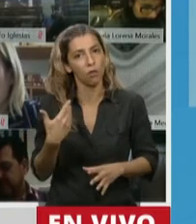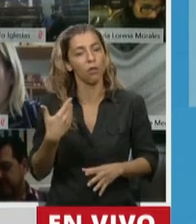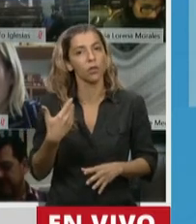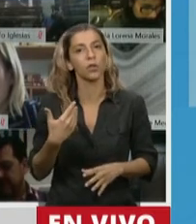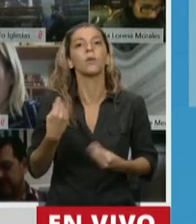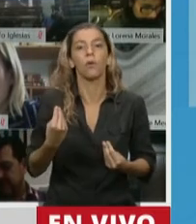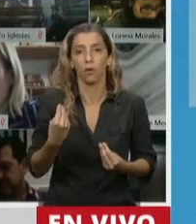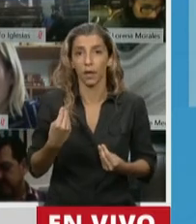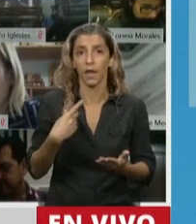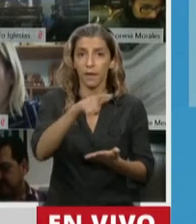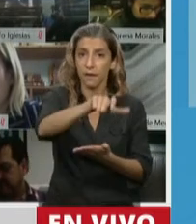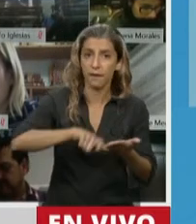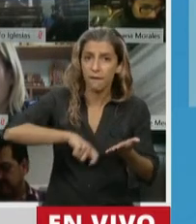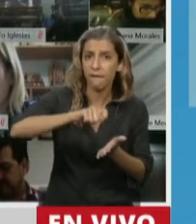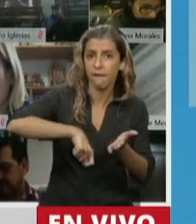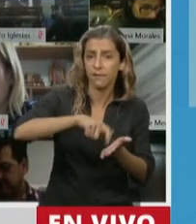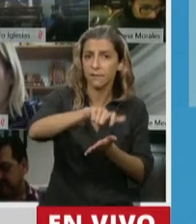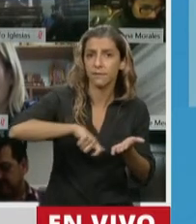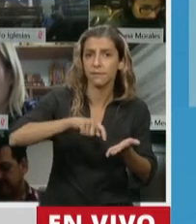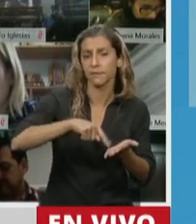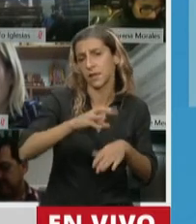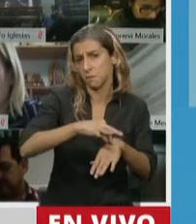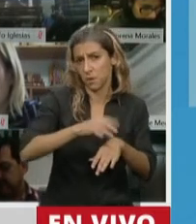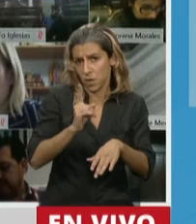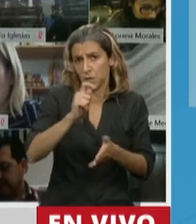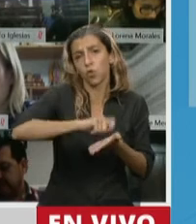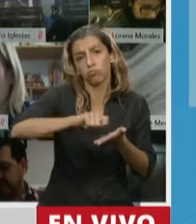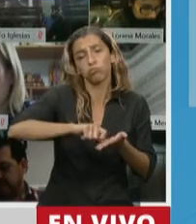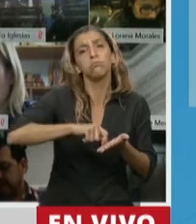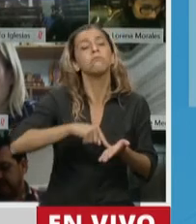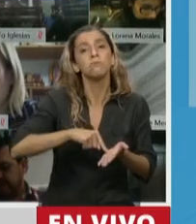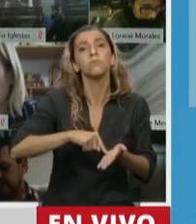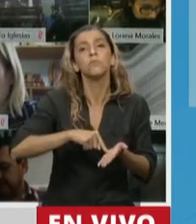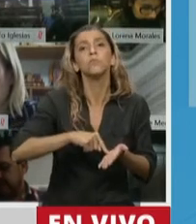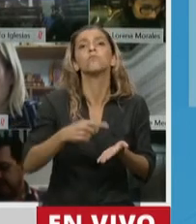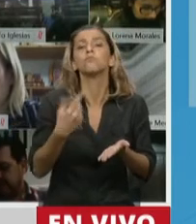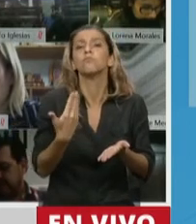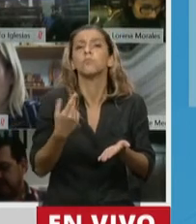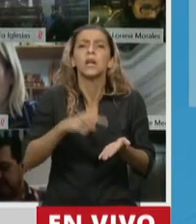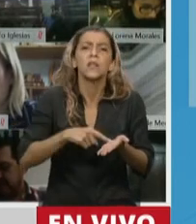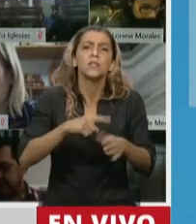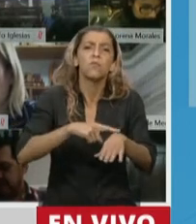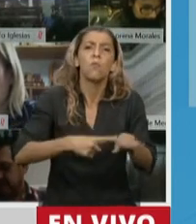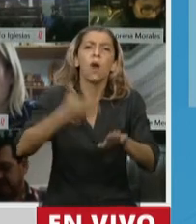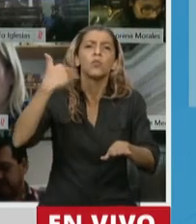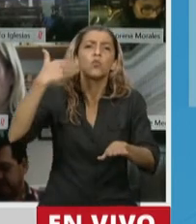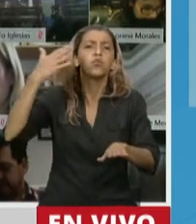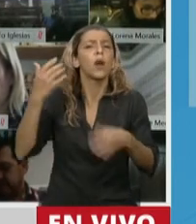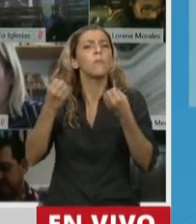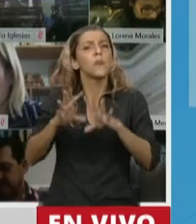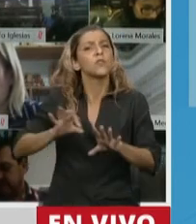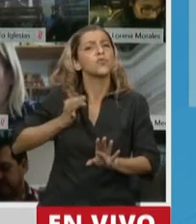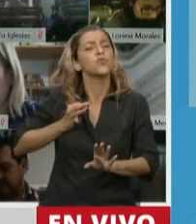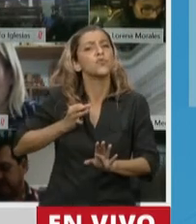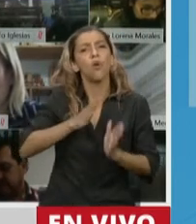prescribir una receta médica, como bien dijo aquí el presidente de la Comisión, datan de la década del 60. Recordemos